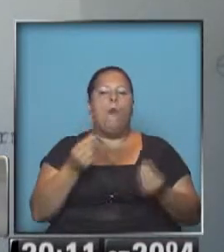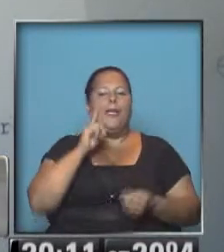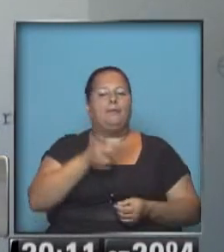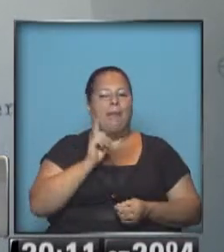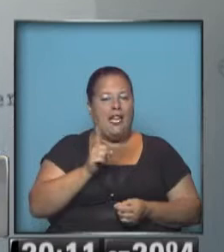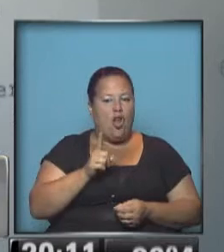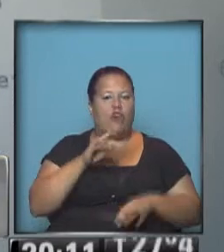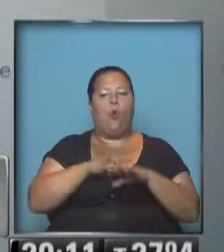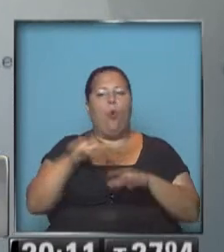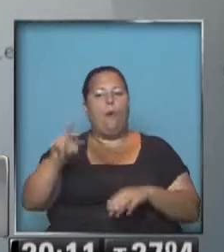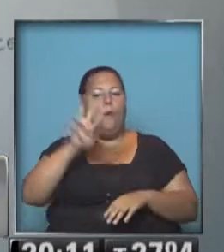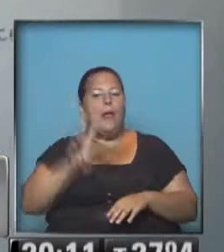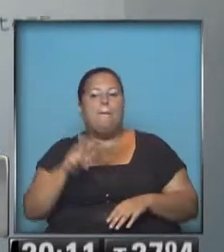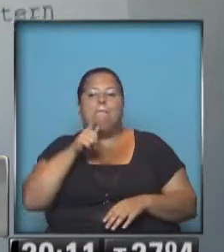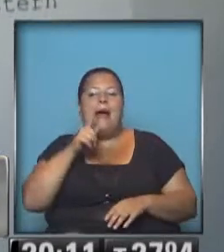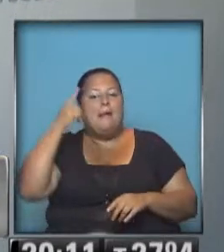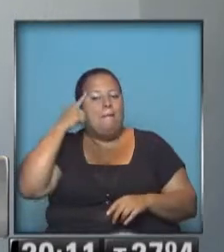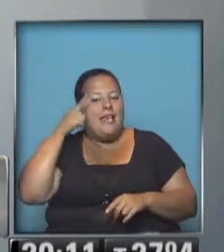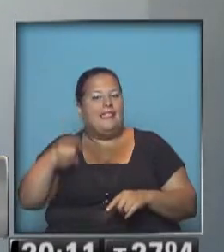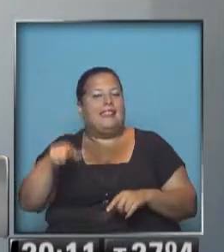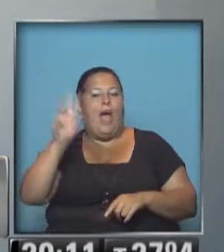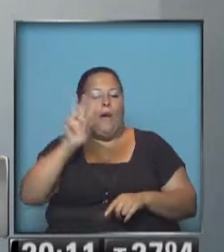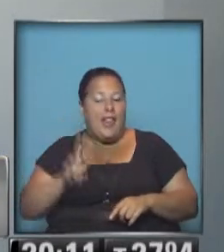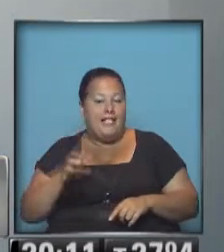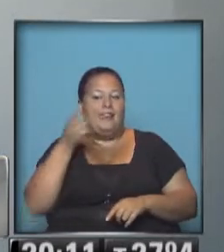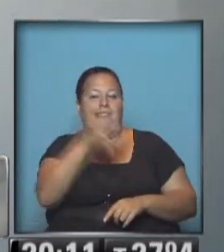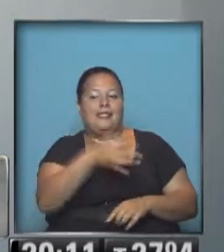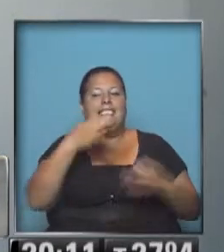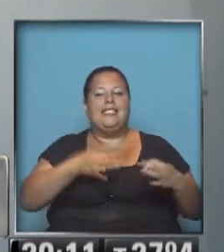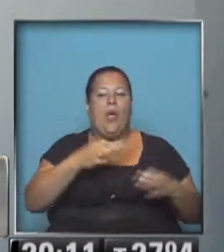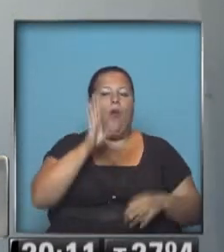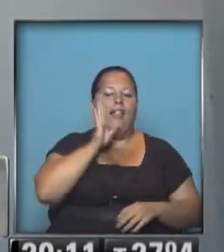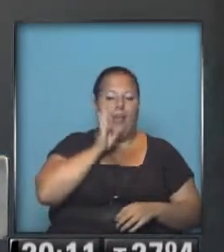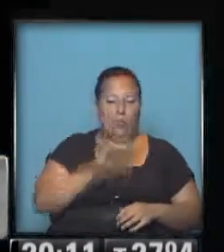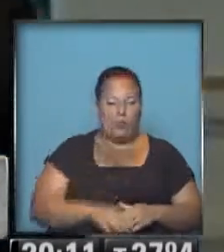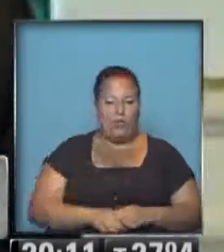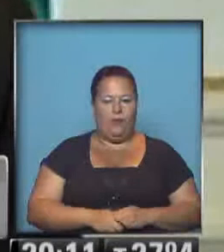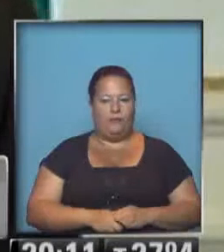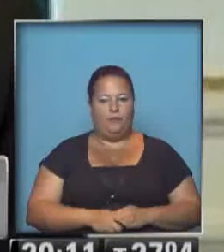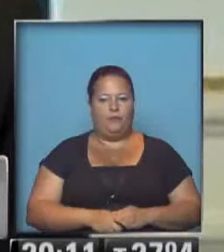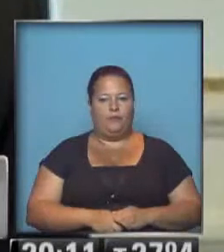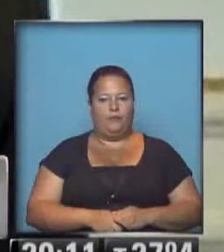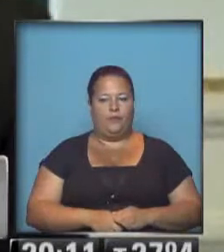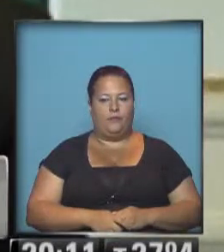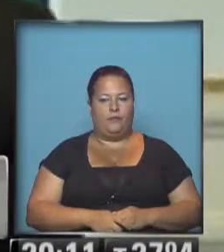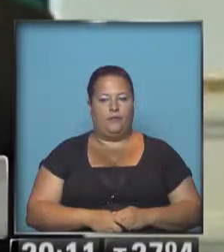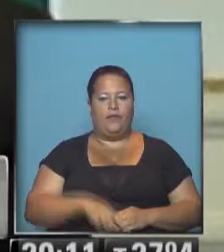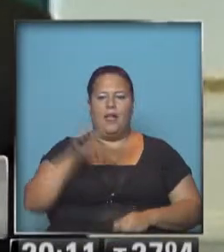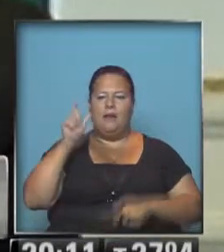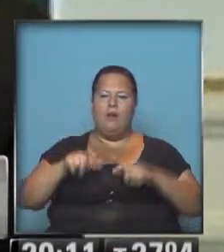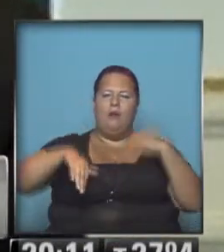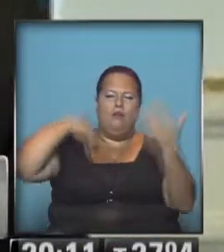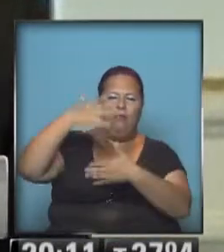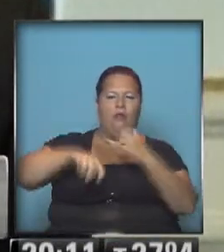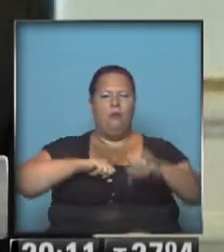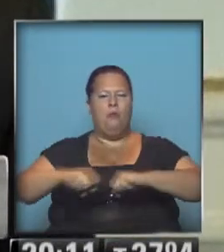riesgo extraordinario que supone la situación en ese país para la seguridad de Estados Unidos. Frente a la agresión y